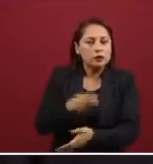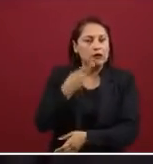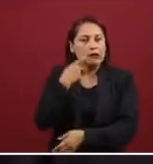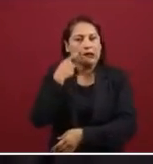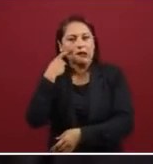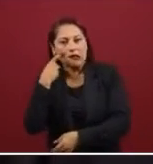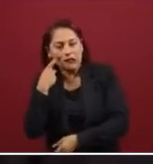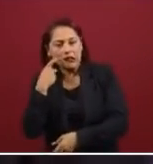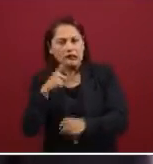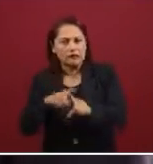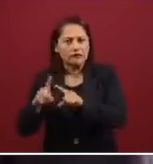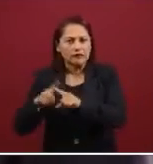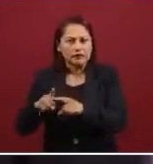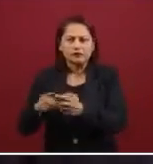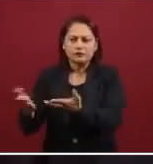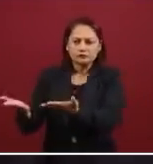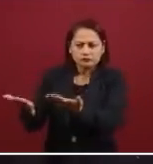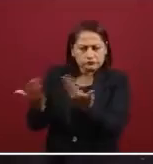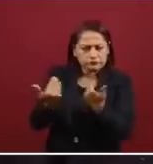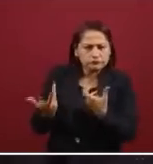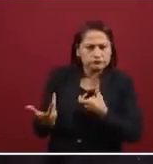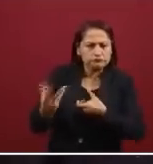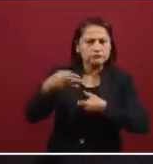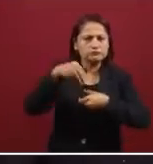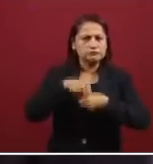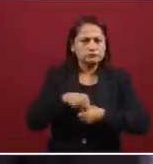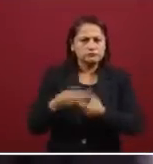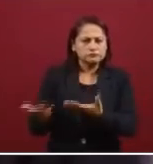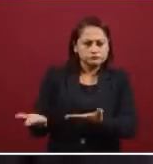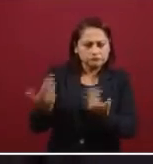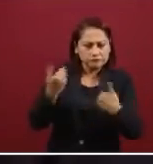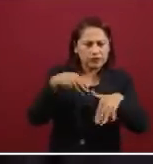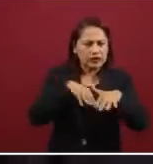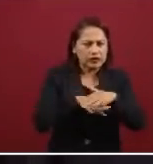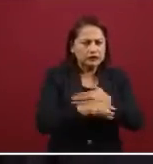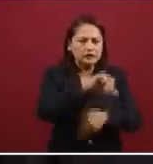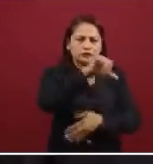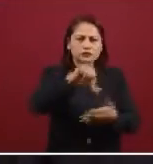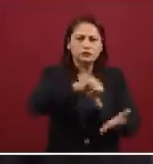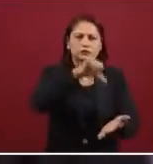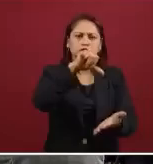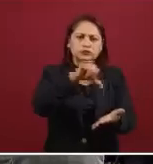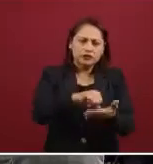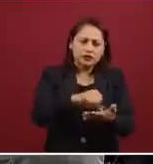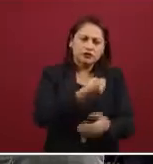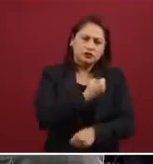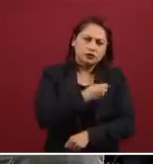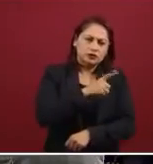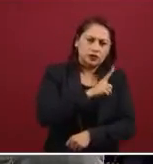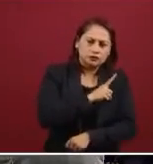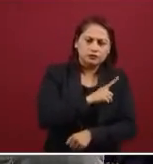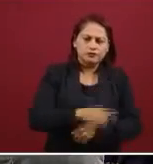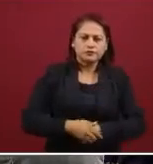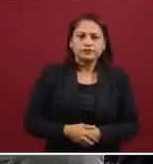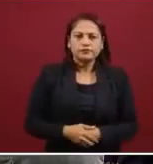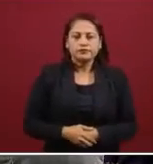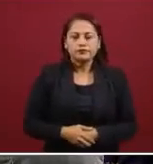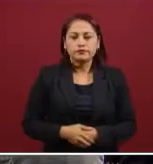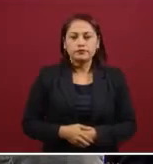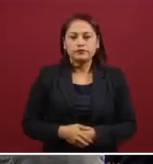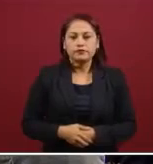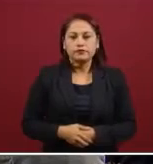poder acercarlos a los centros de salud, a los lugares donde se pueda atender este tipo de… cuando hay una situación problemática. Pero además